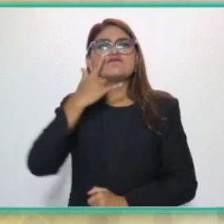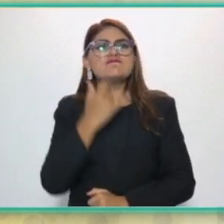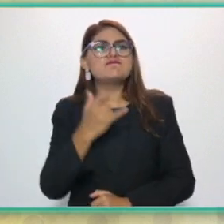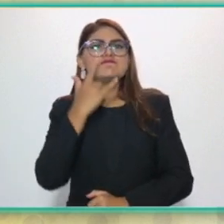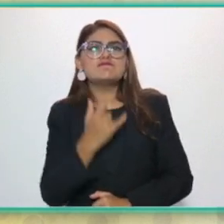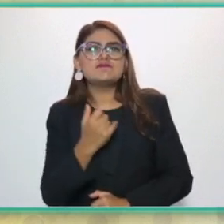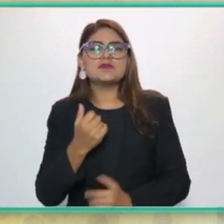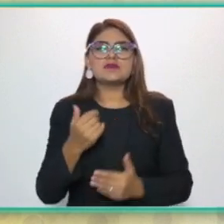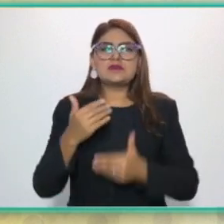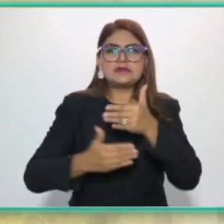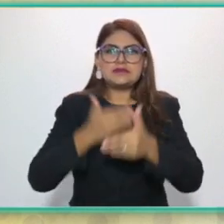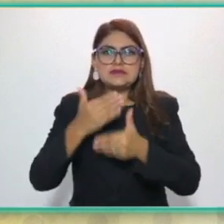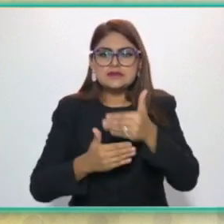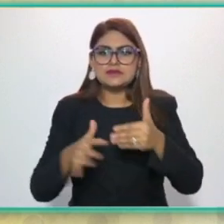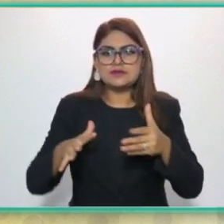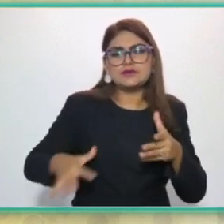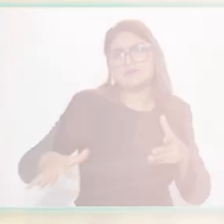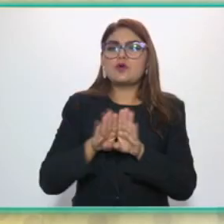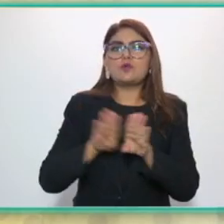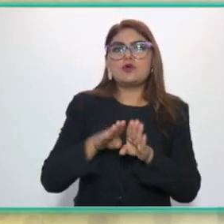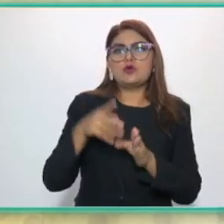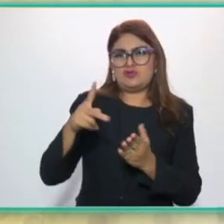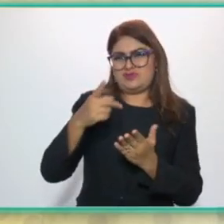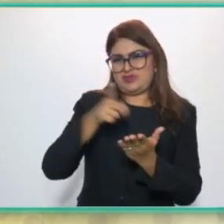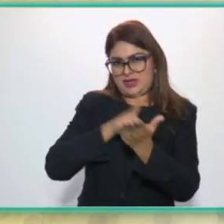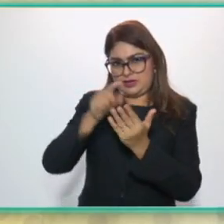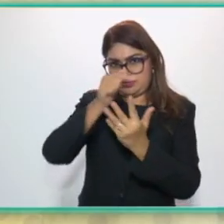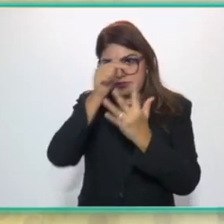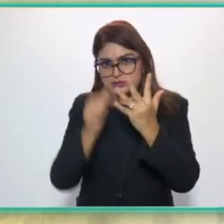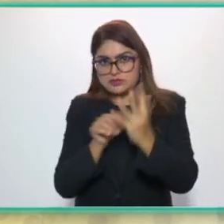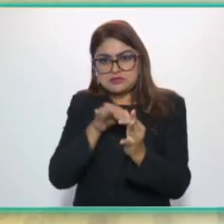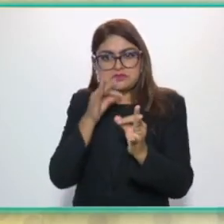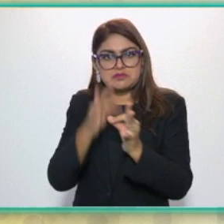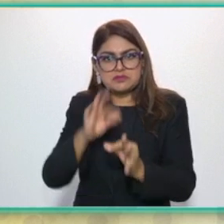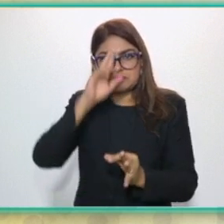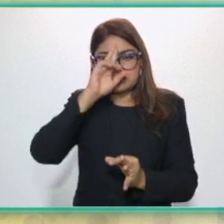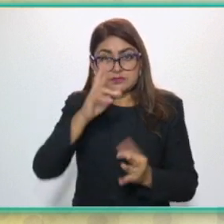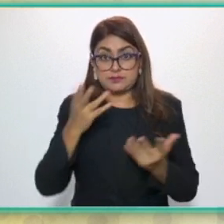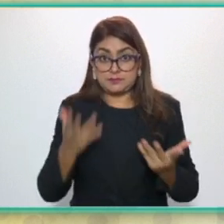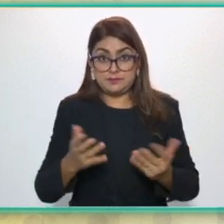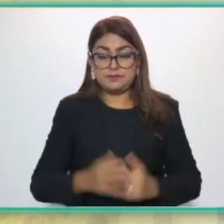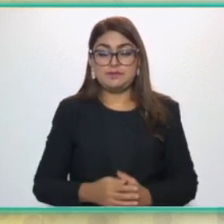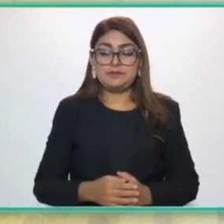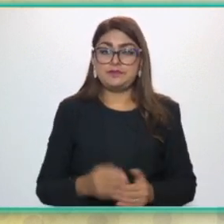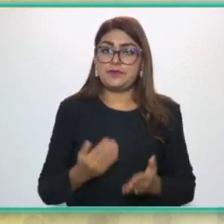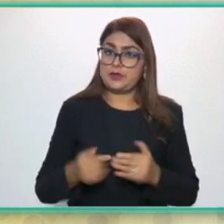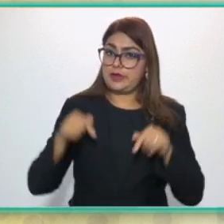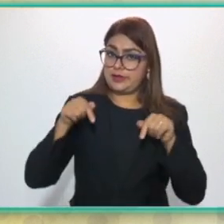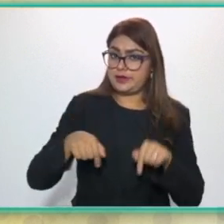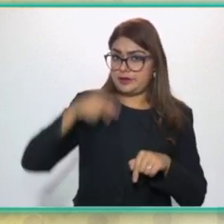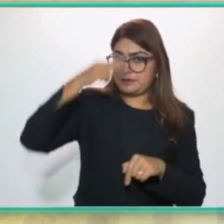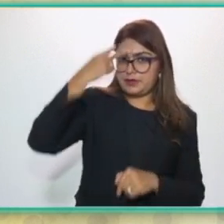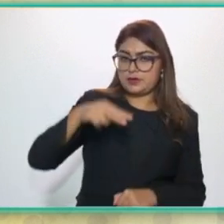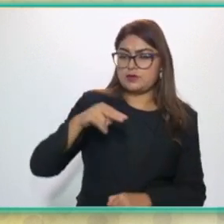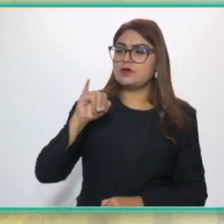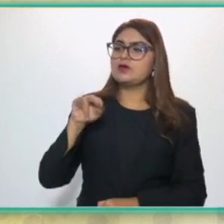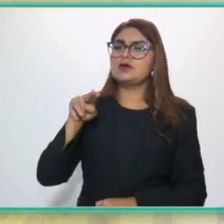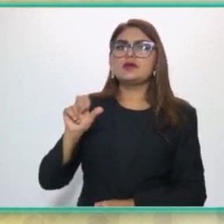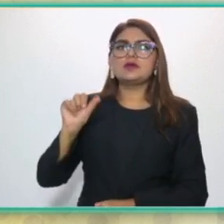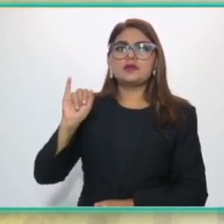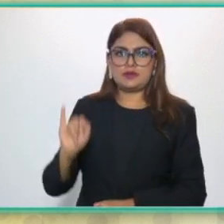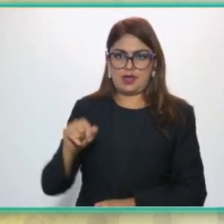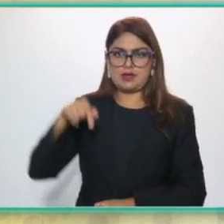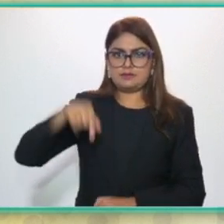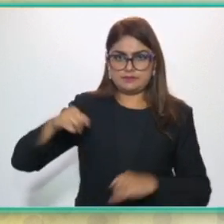y fortalecer sociedades democráticas. En México, la labor que tiene el Instituto Nacional de Transparencia, Acceso a la Información y